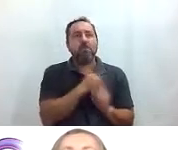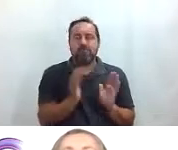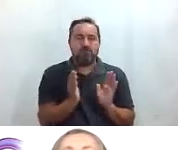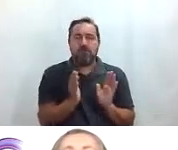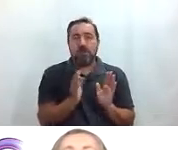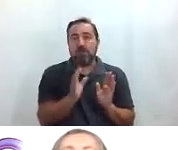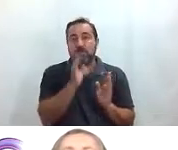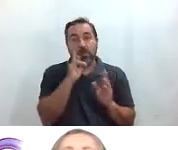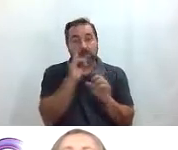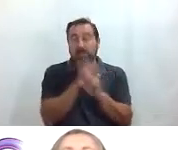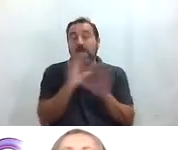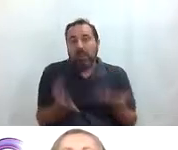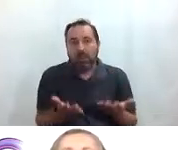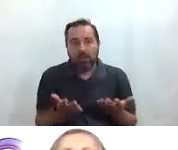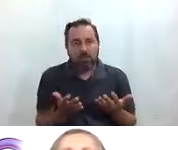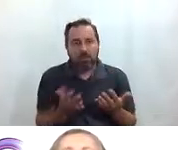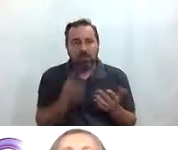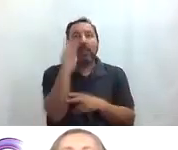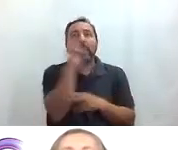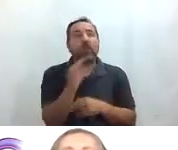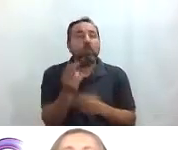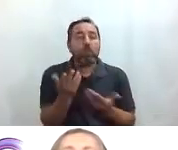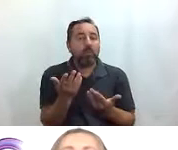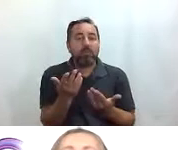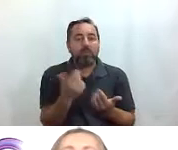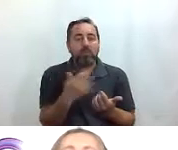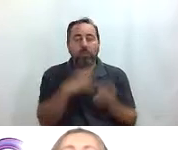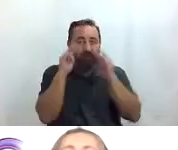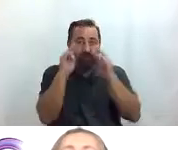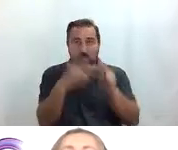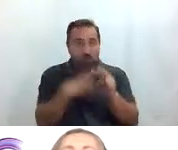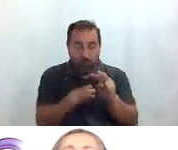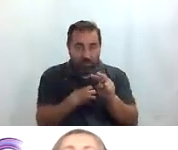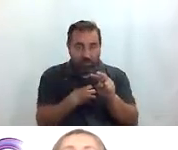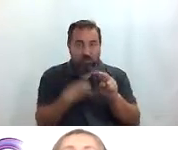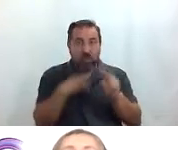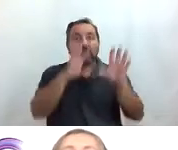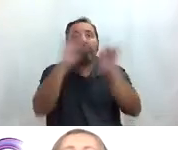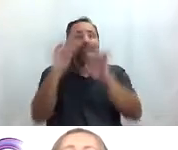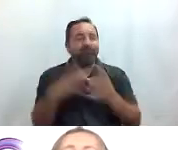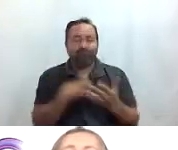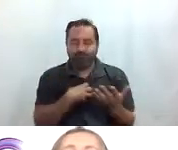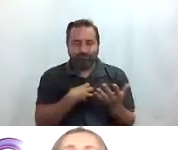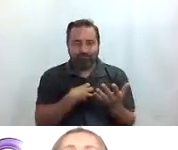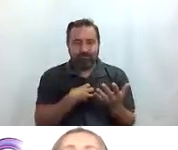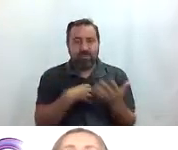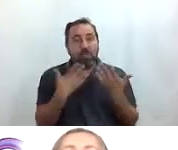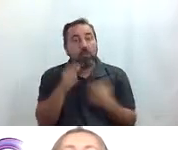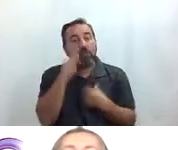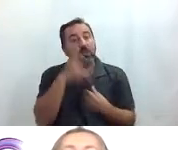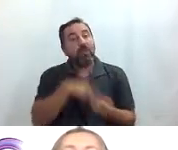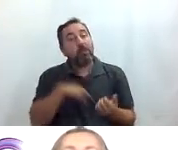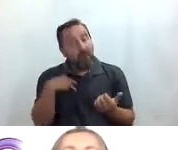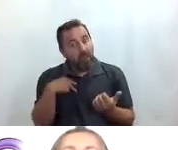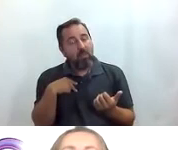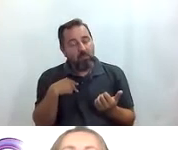el hecho obvio de que las pinturas no se pueden no las puedo ver no las puedo palpar en el caso del Museo del Prado tenemos